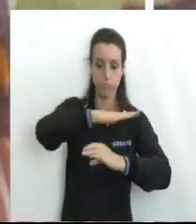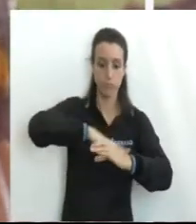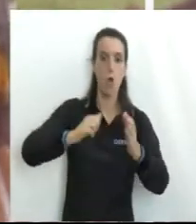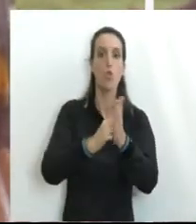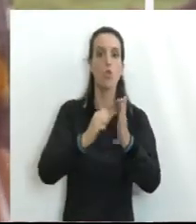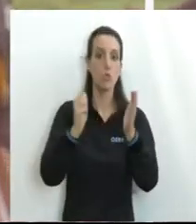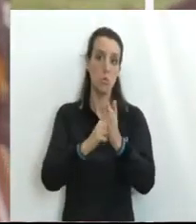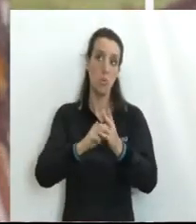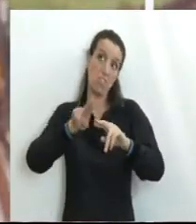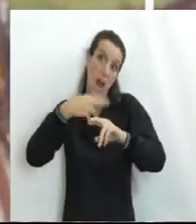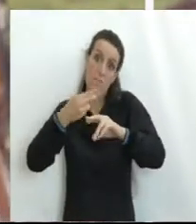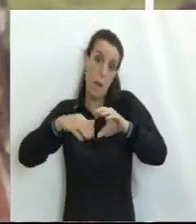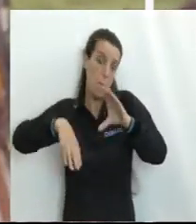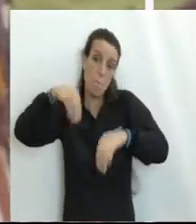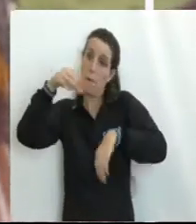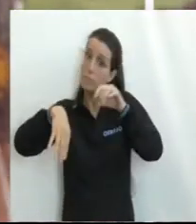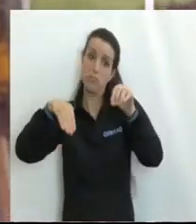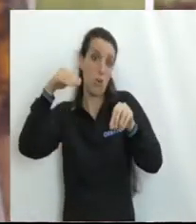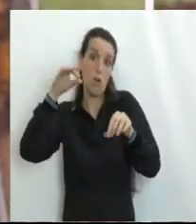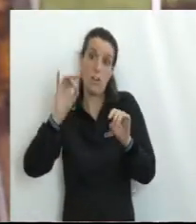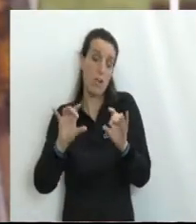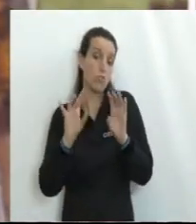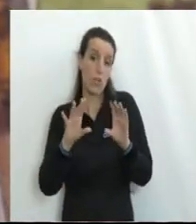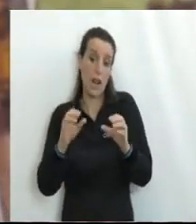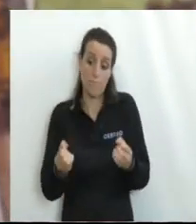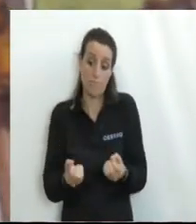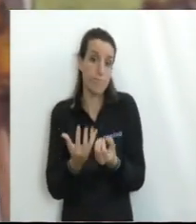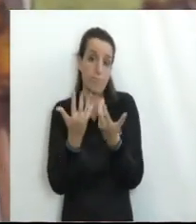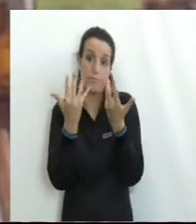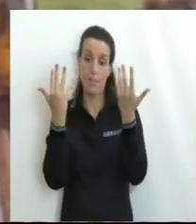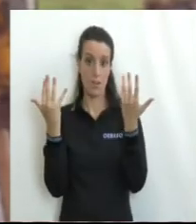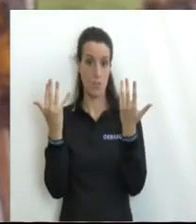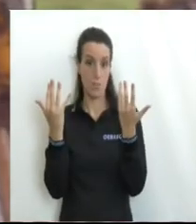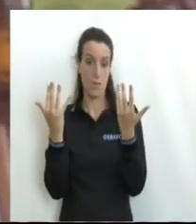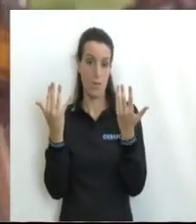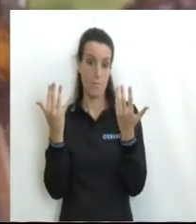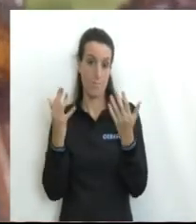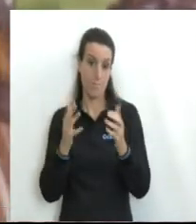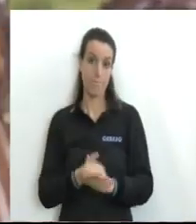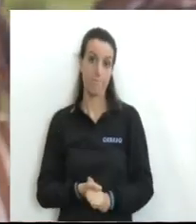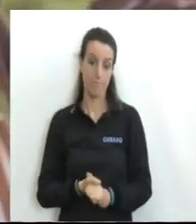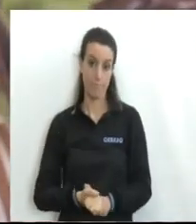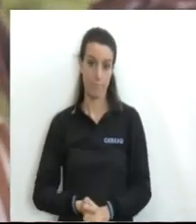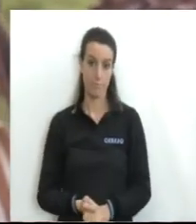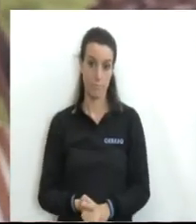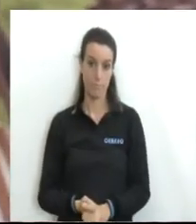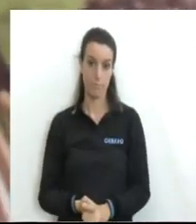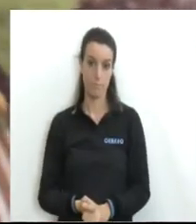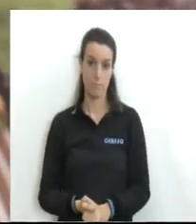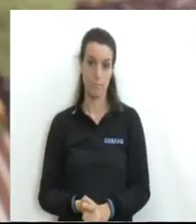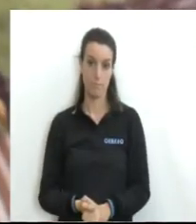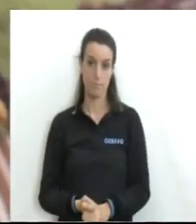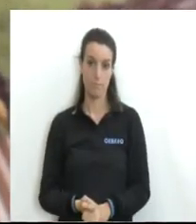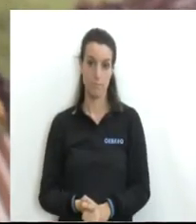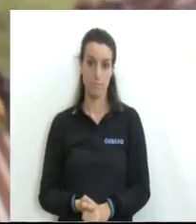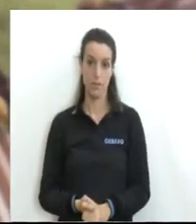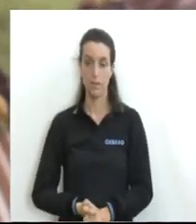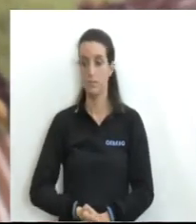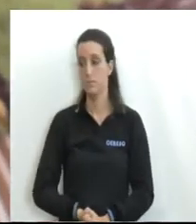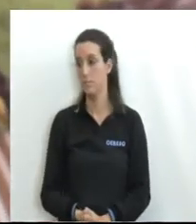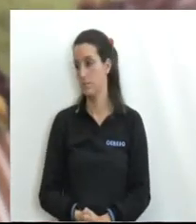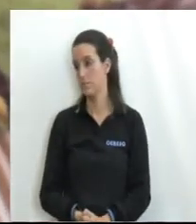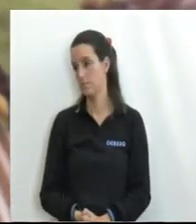escaso diámetro Y el pasto luego vuelve a crecer Como toda actividad Tiene algún impacto Que puede